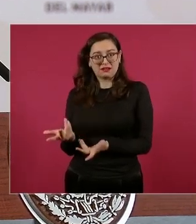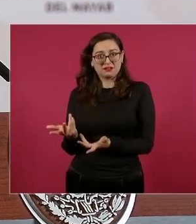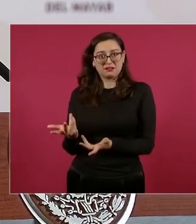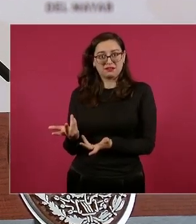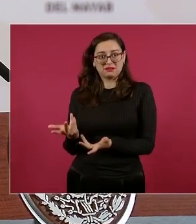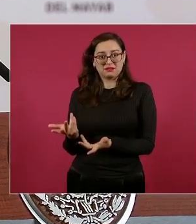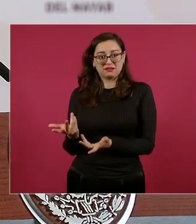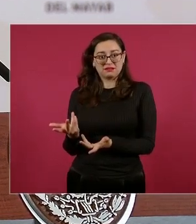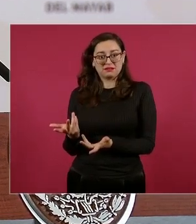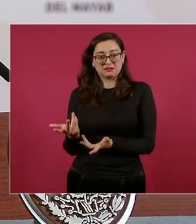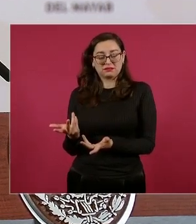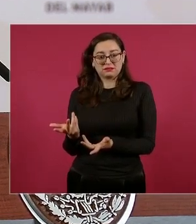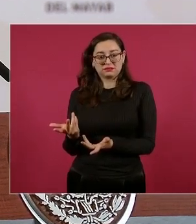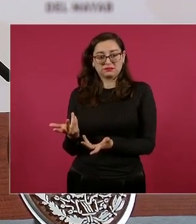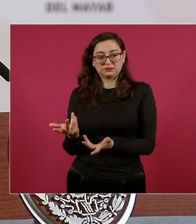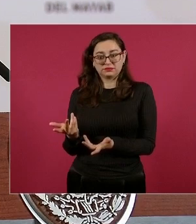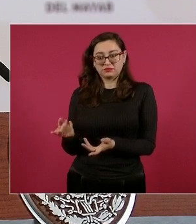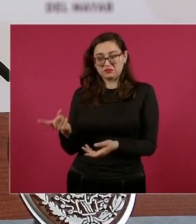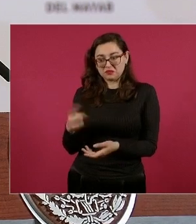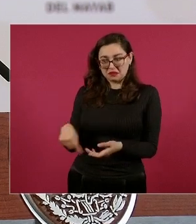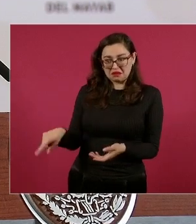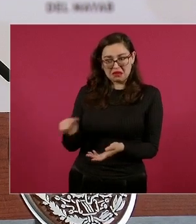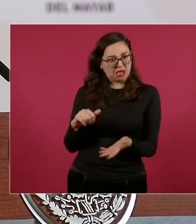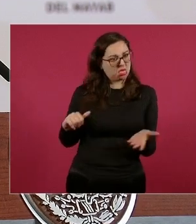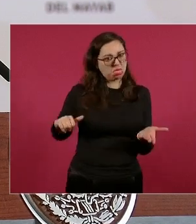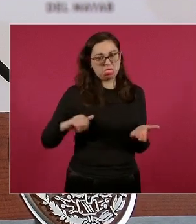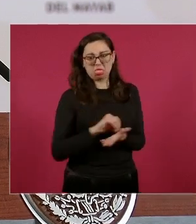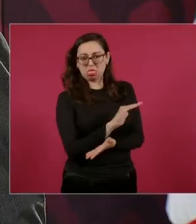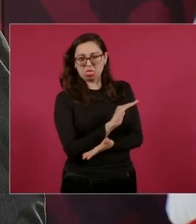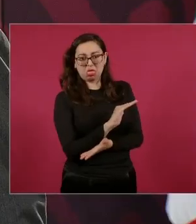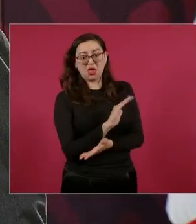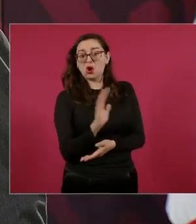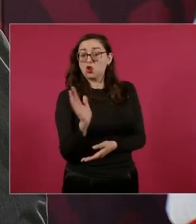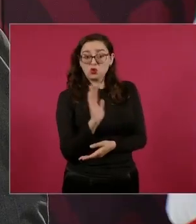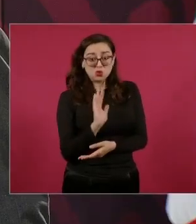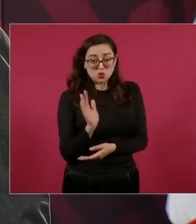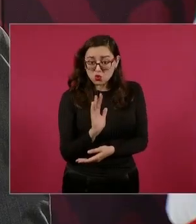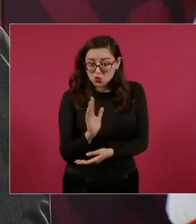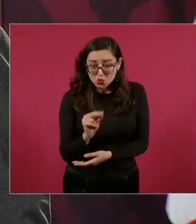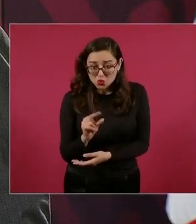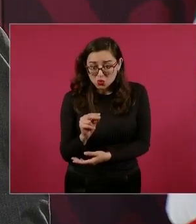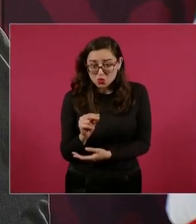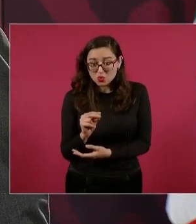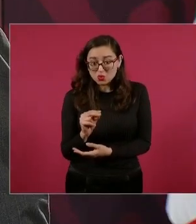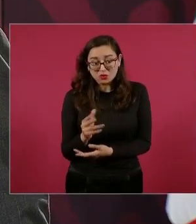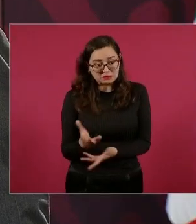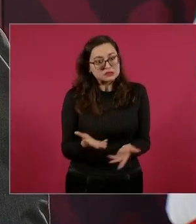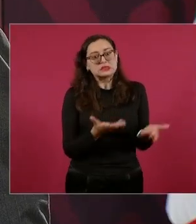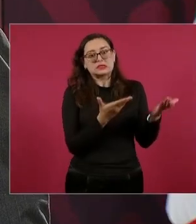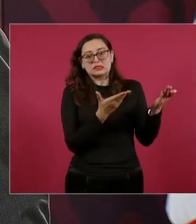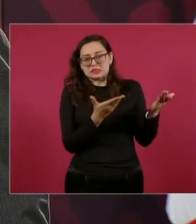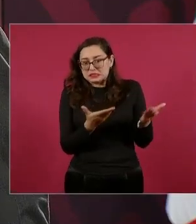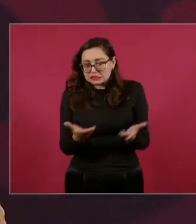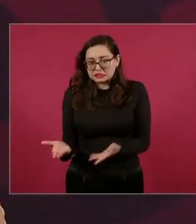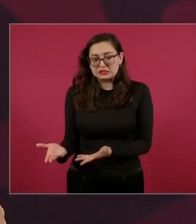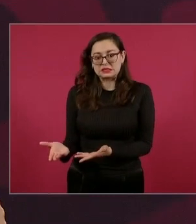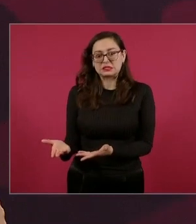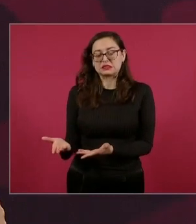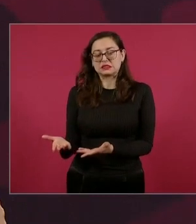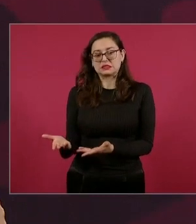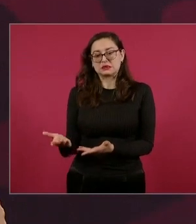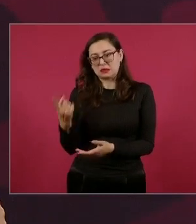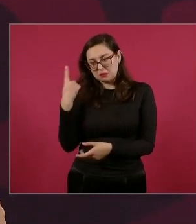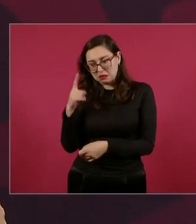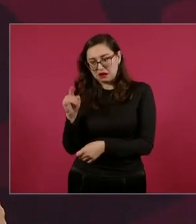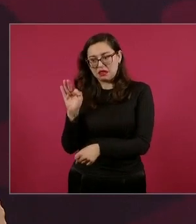Y que no se dejen